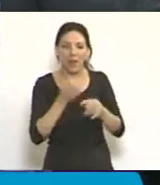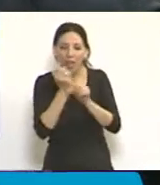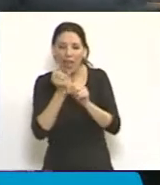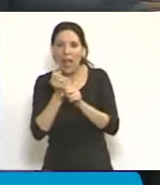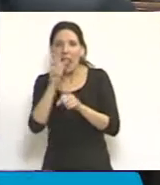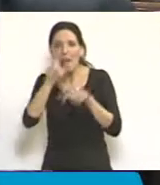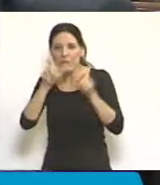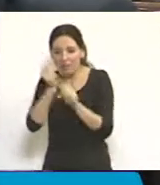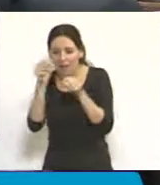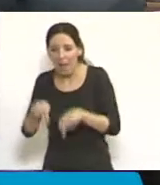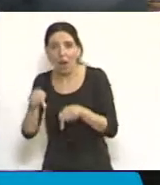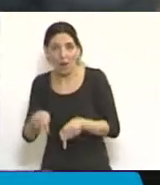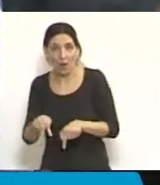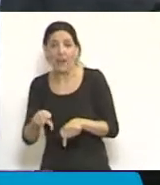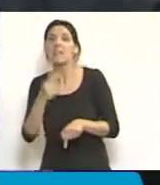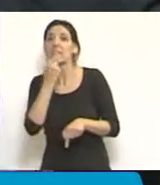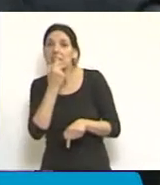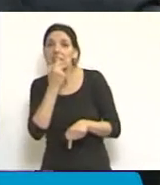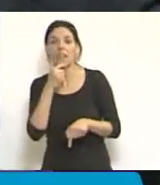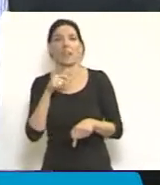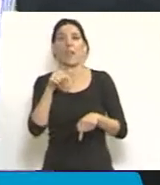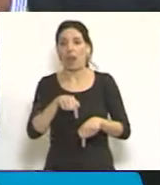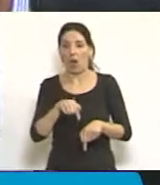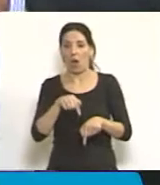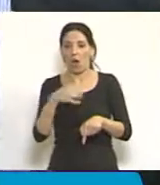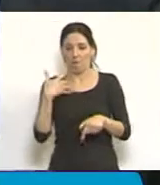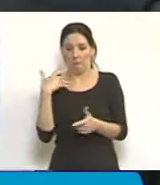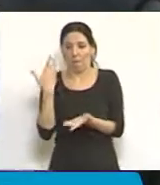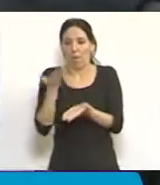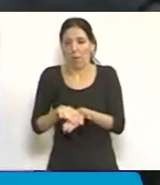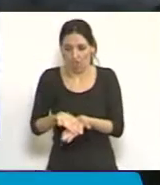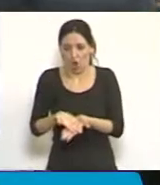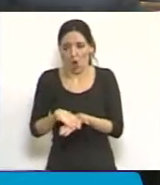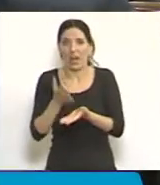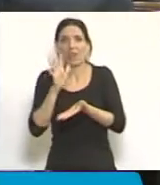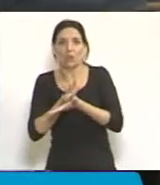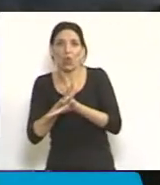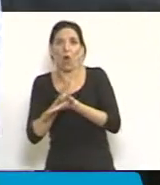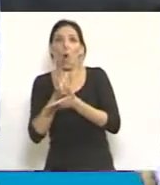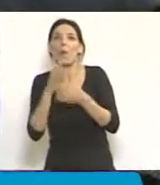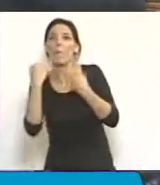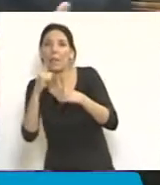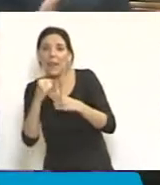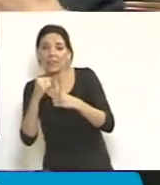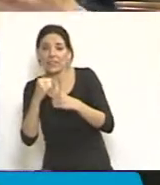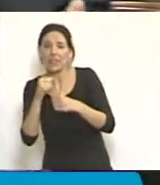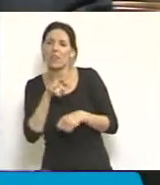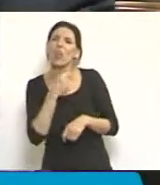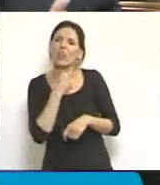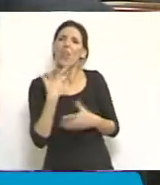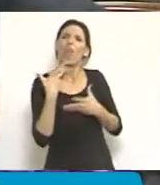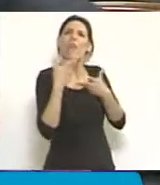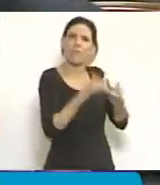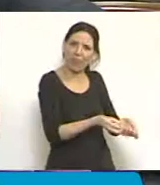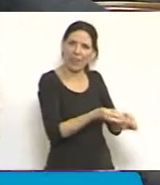no usted no va a resolver en términos prácticos lo que usted se propuso resolver en términos teóricos y lo decimos en defensa del código